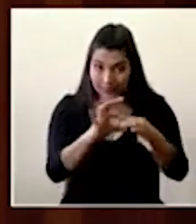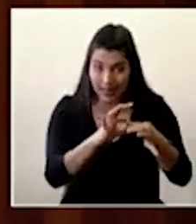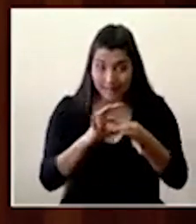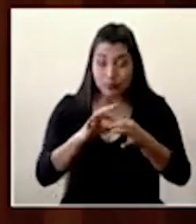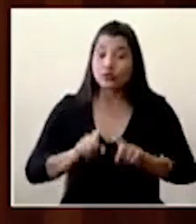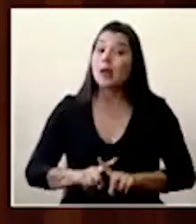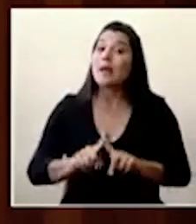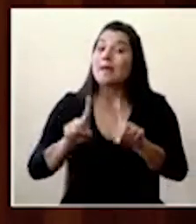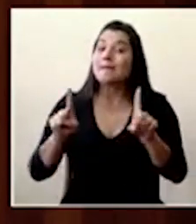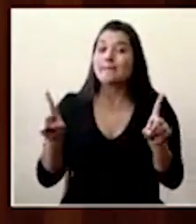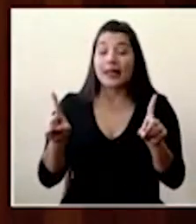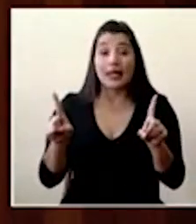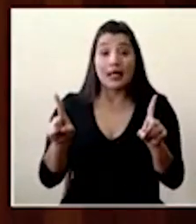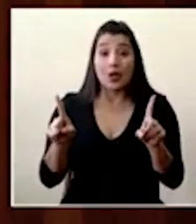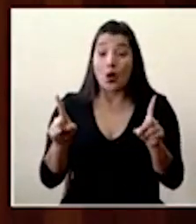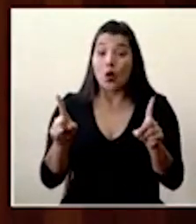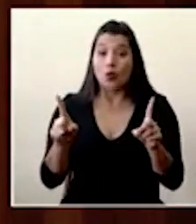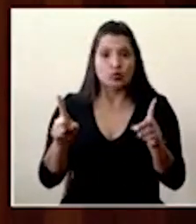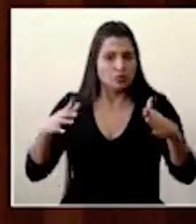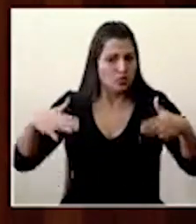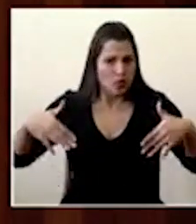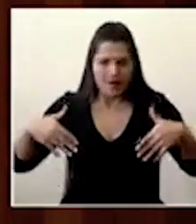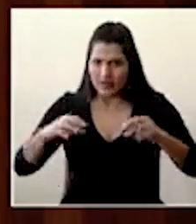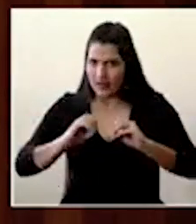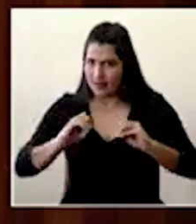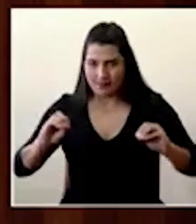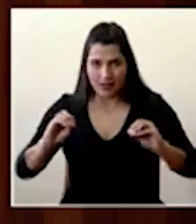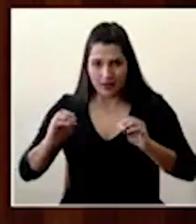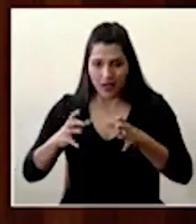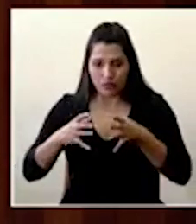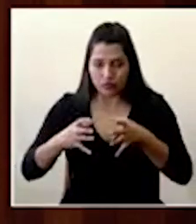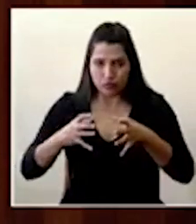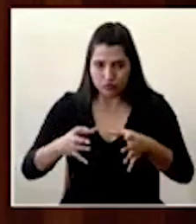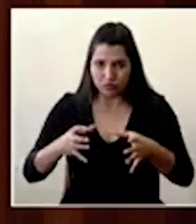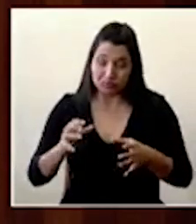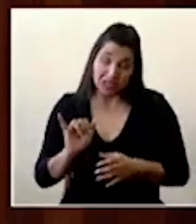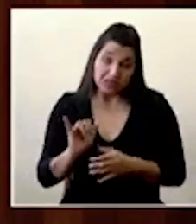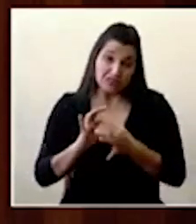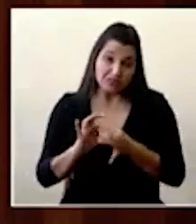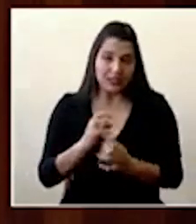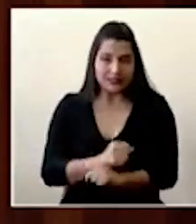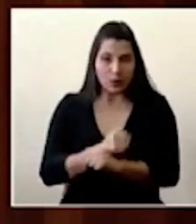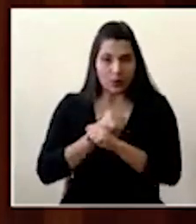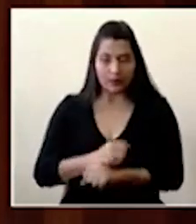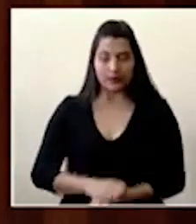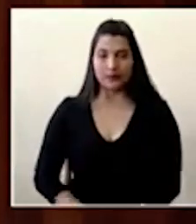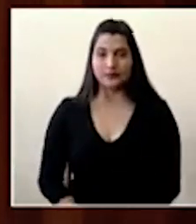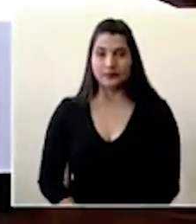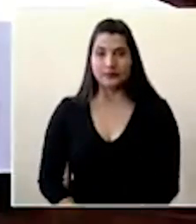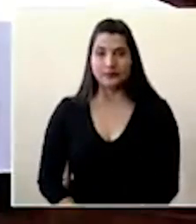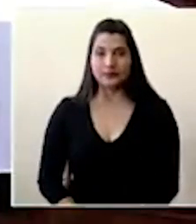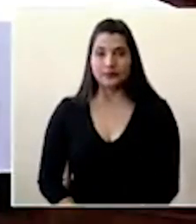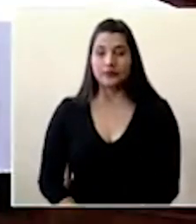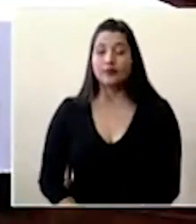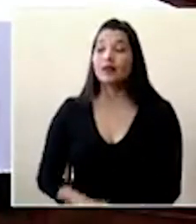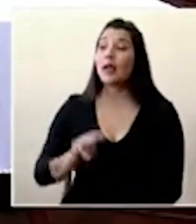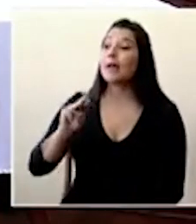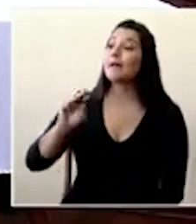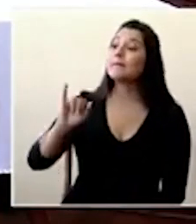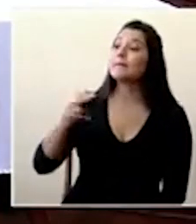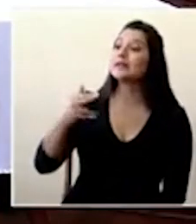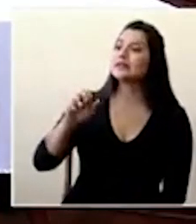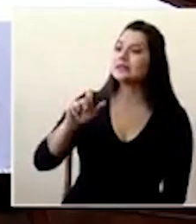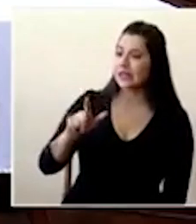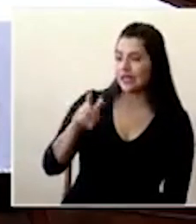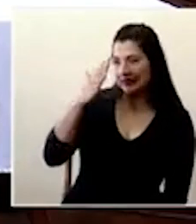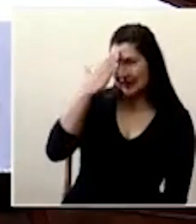en las circunstancias en este momento no hay movilización. Básicamente eso es lo que hay que informar desde seguridad. Don Michael, tal vez, tomando en